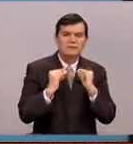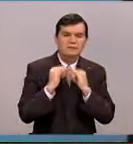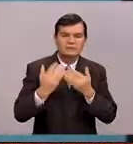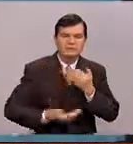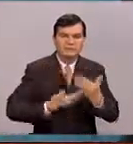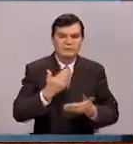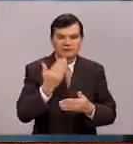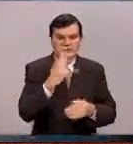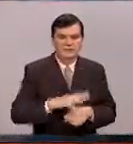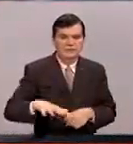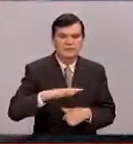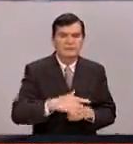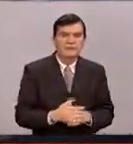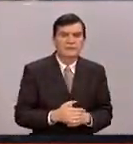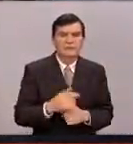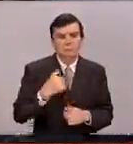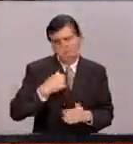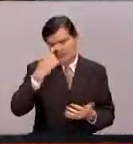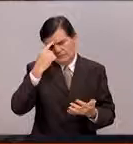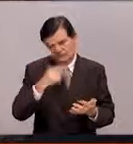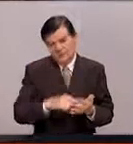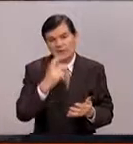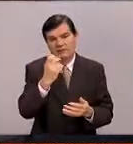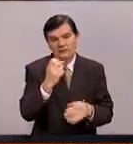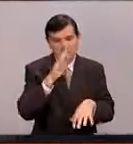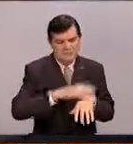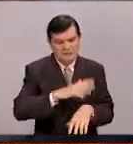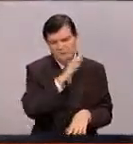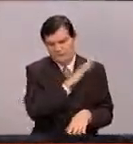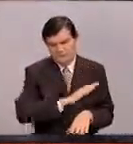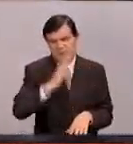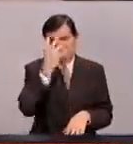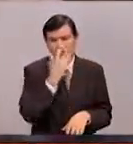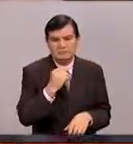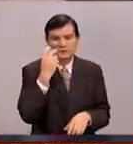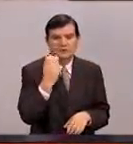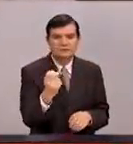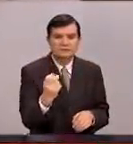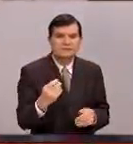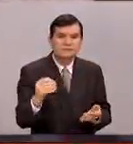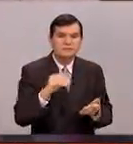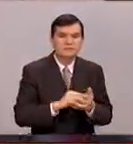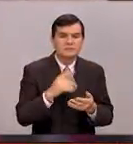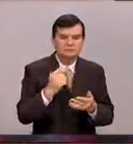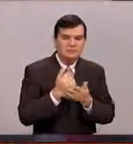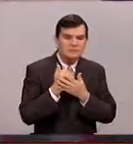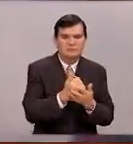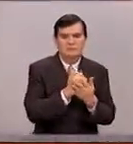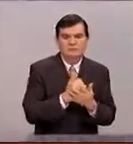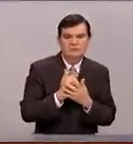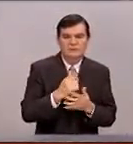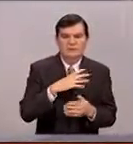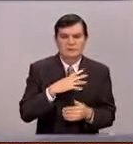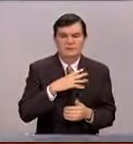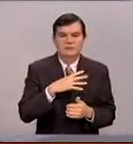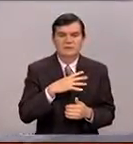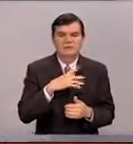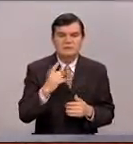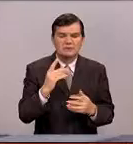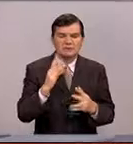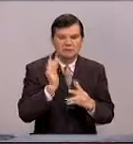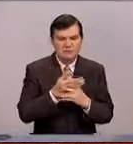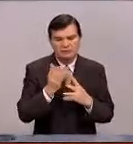servicio de la sociedad. Yo creo que eso es lo más bonito de este programa, este altruismo que hay de